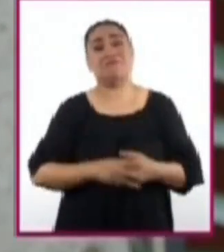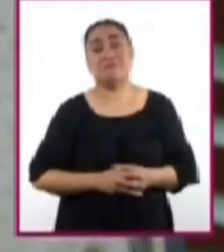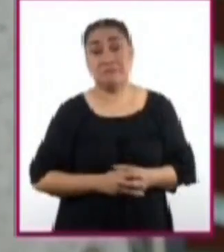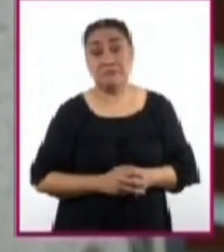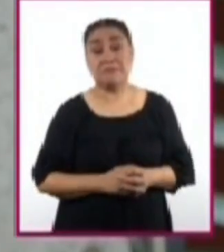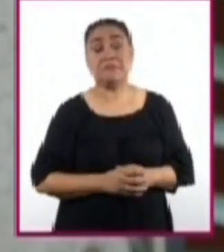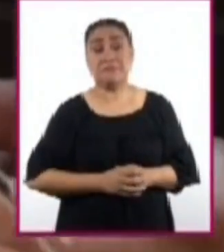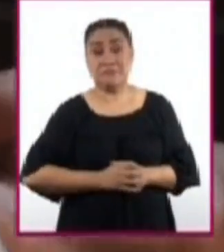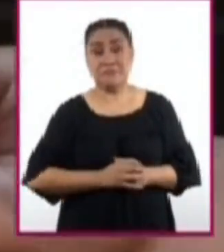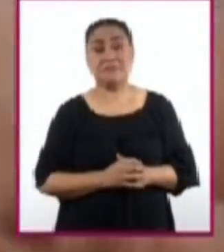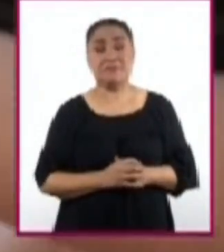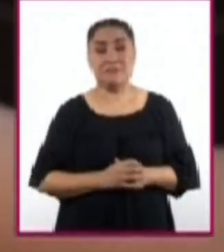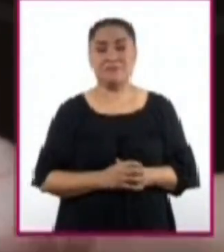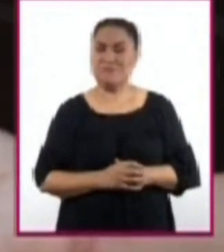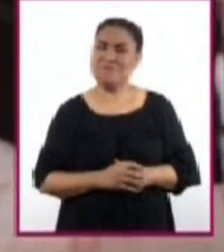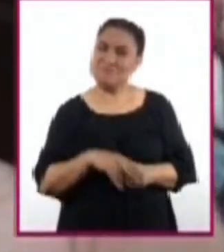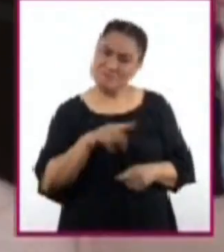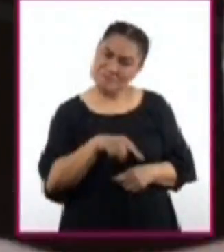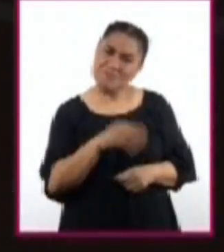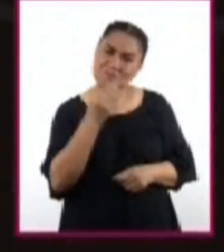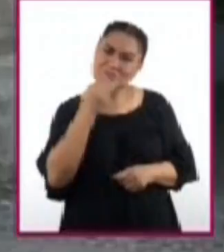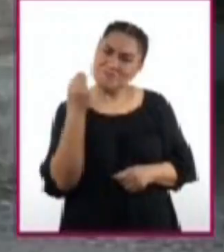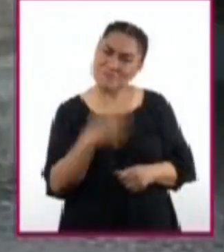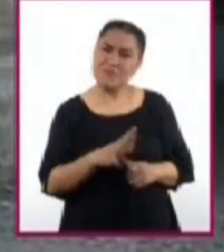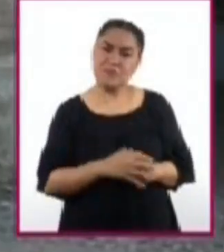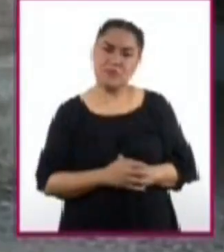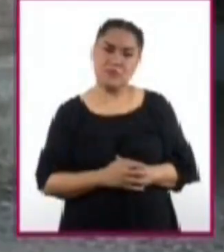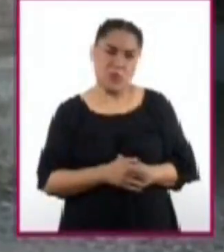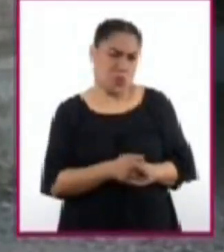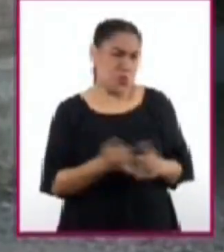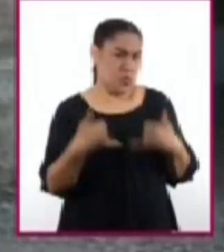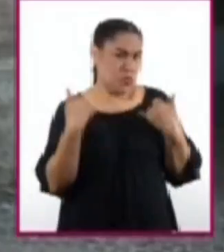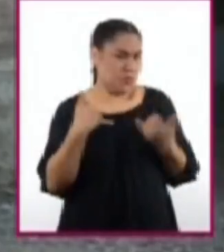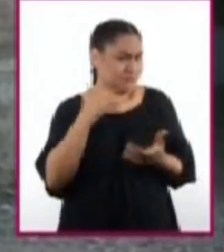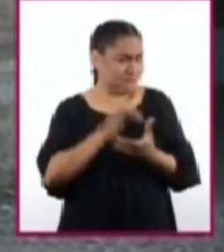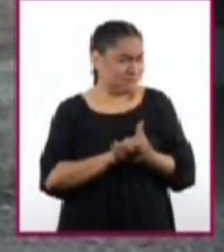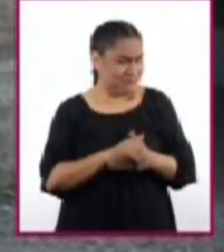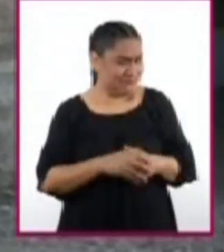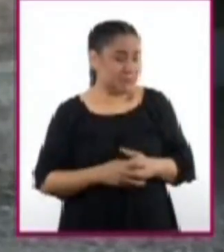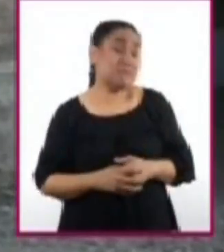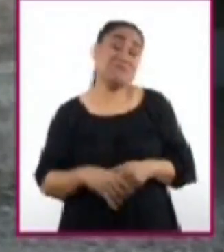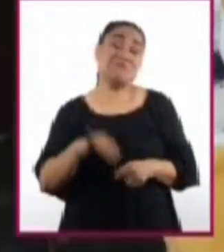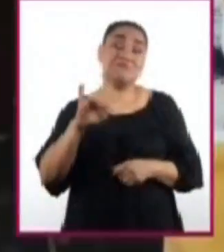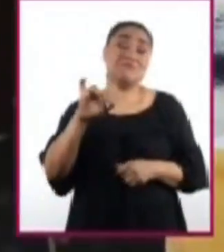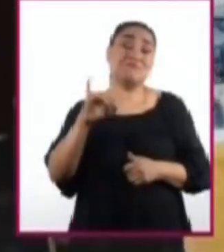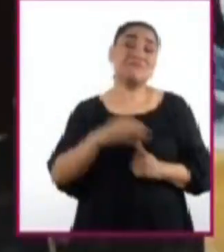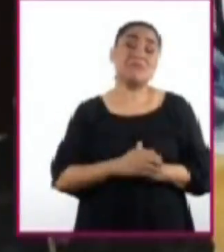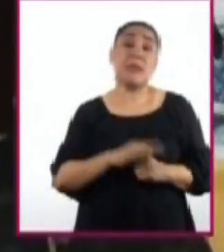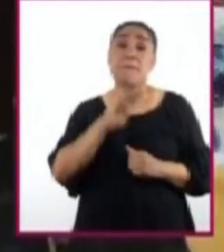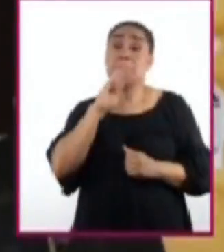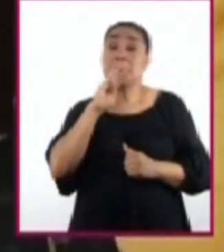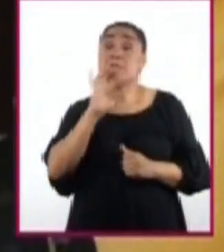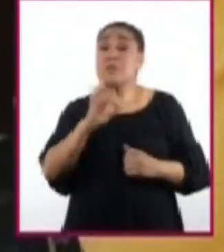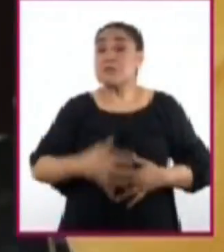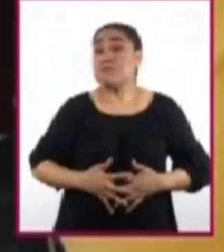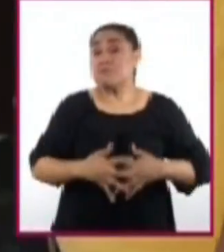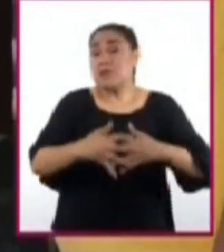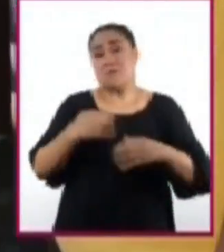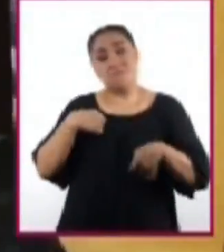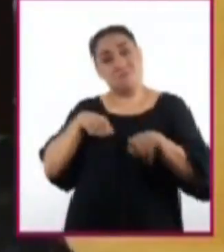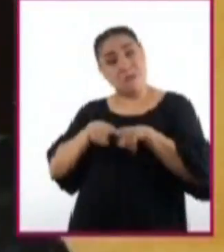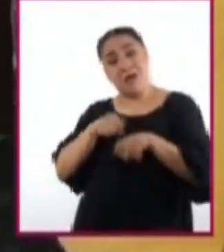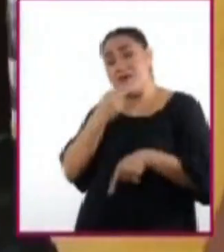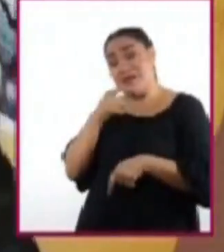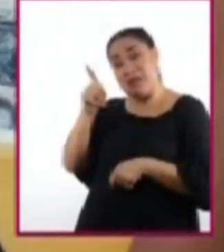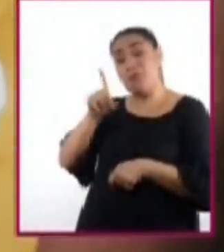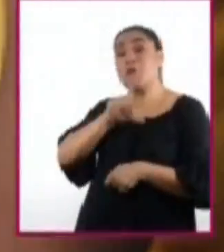¡Oh! ¡Qué padres están! Pero se casaron muy chicos, ¿no? Pues sí, mi mamá estaba embarazada de mi hermano